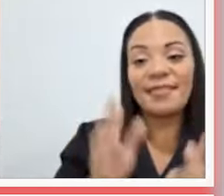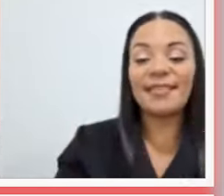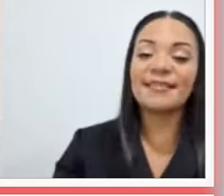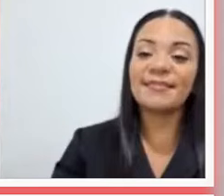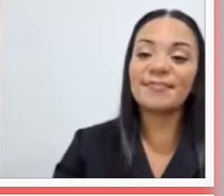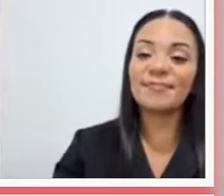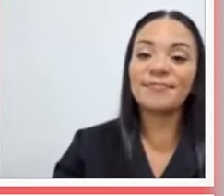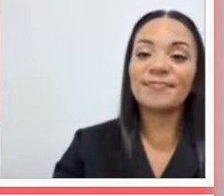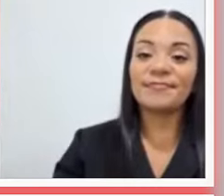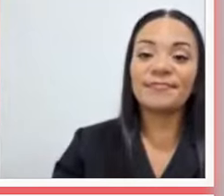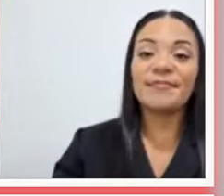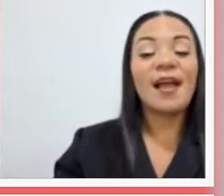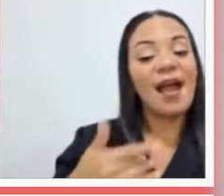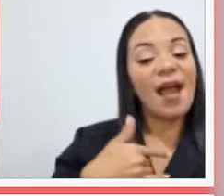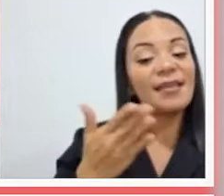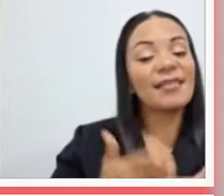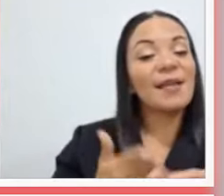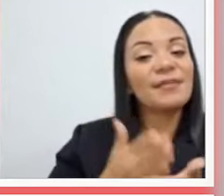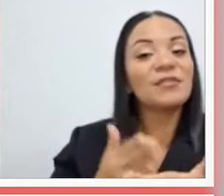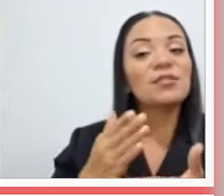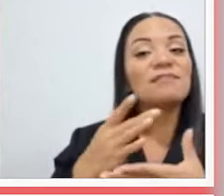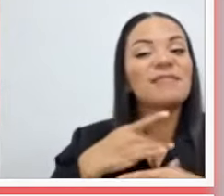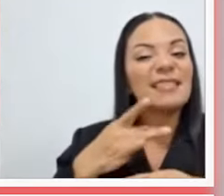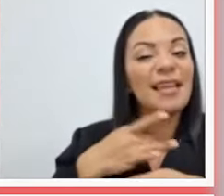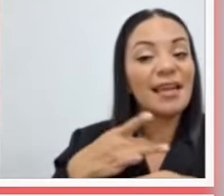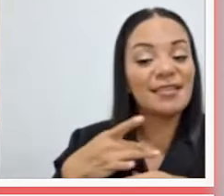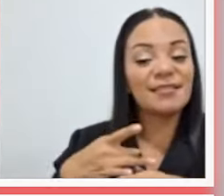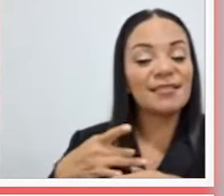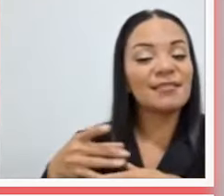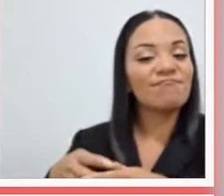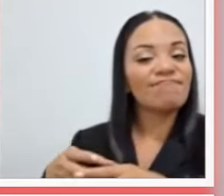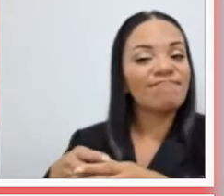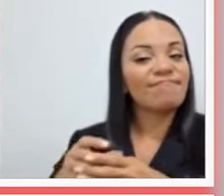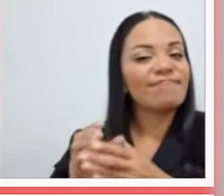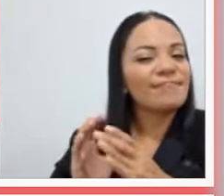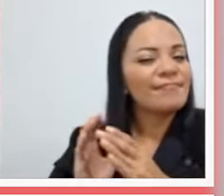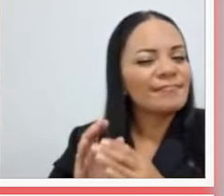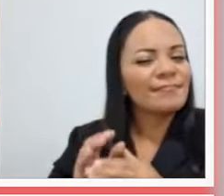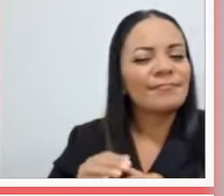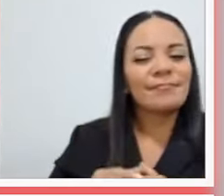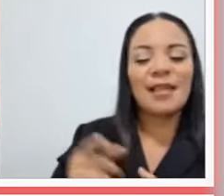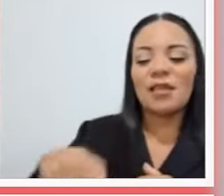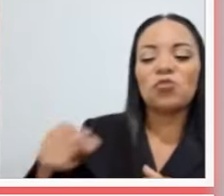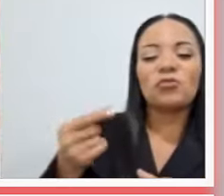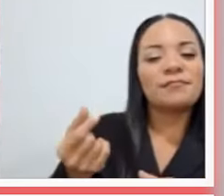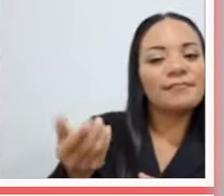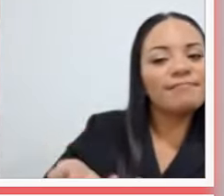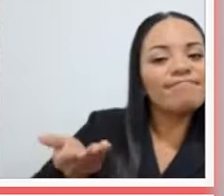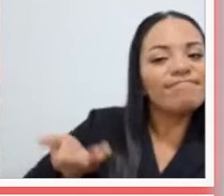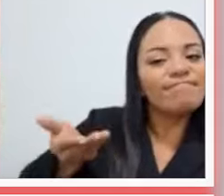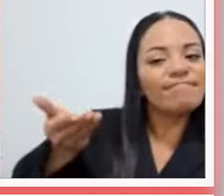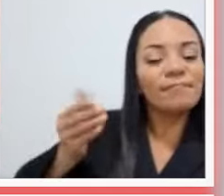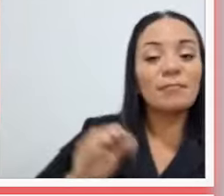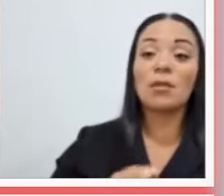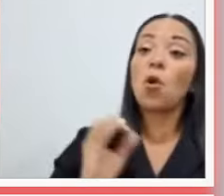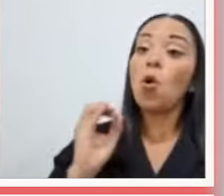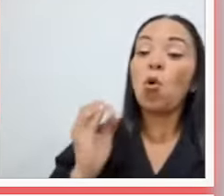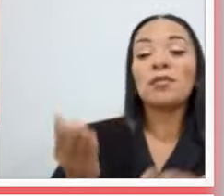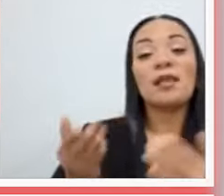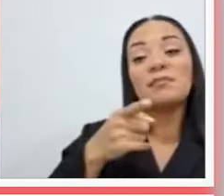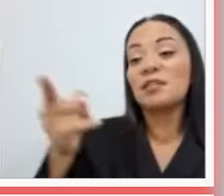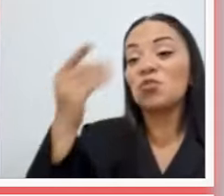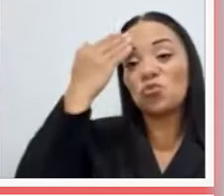Que hayan intereses detrás de ahí, que hayan querido aumentar el monto de la obra, o que no supieran.